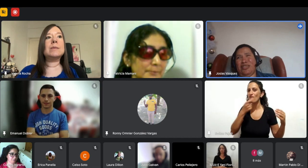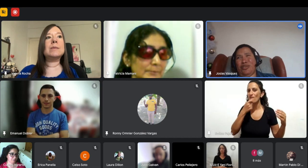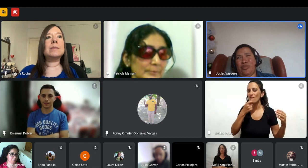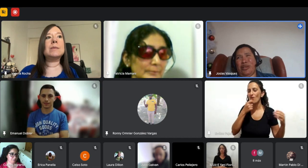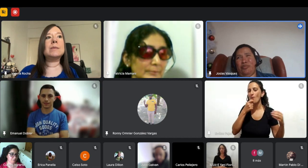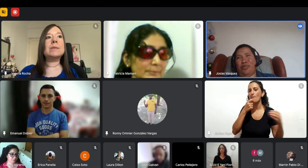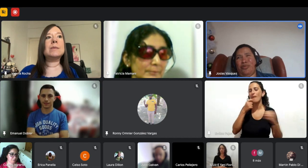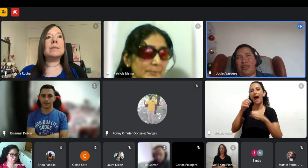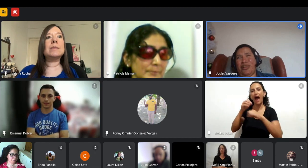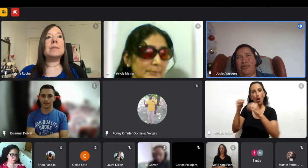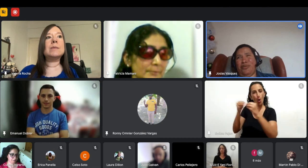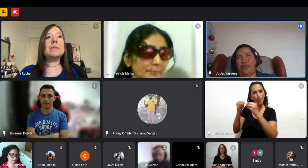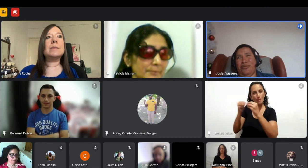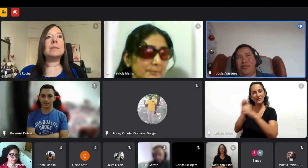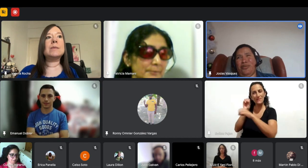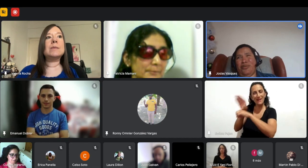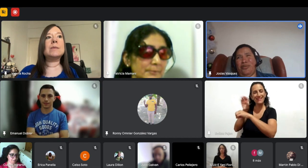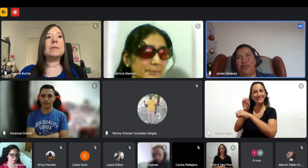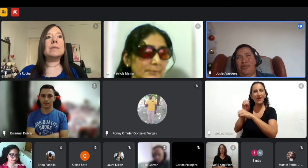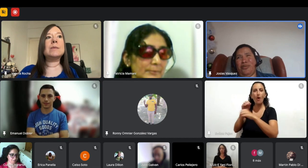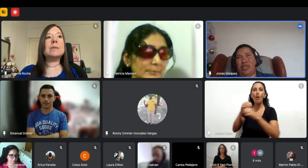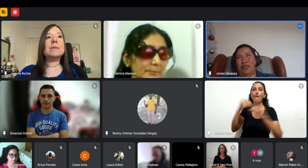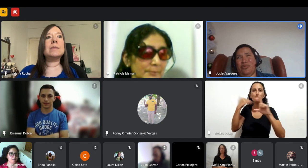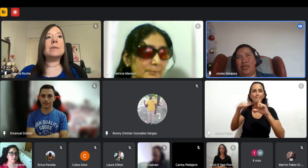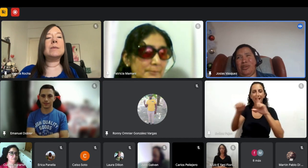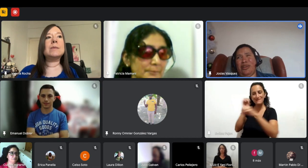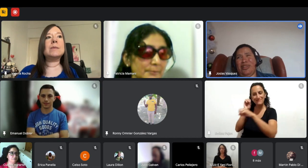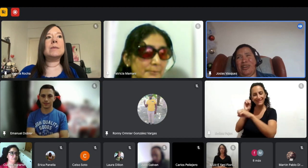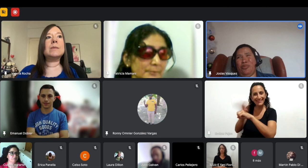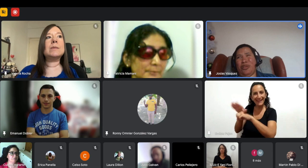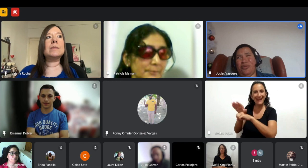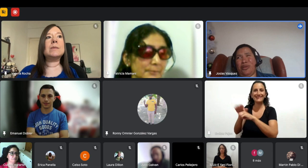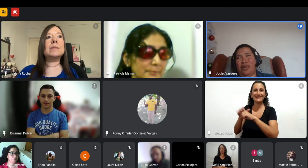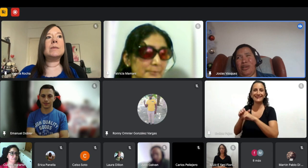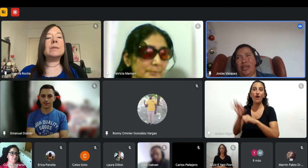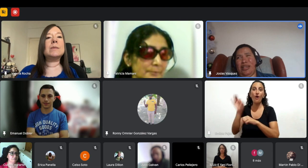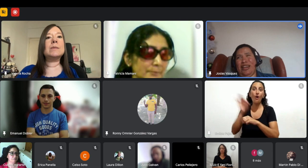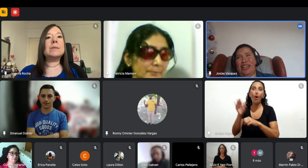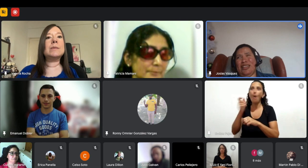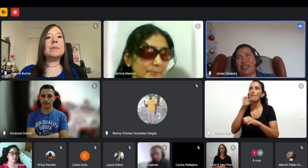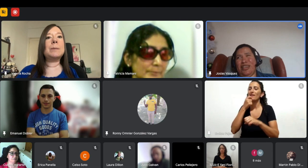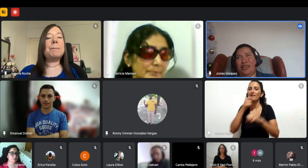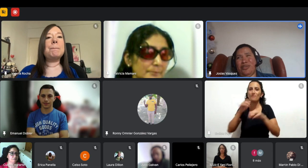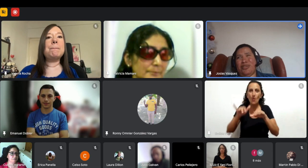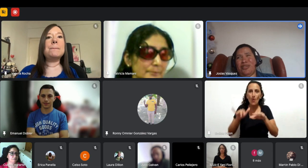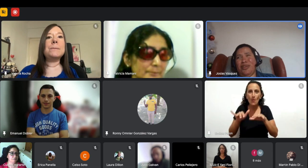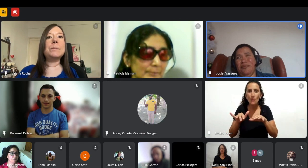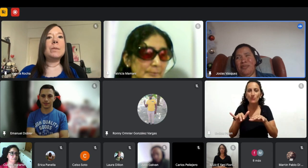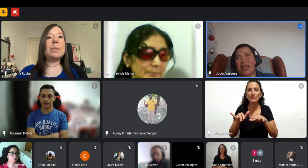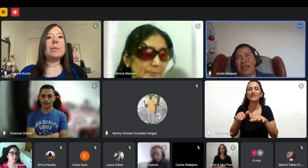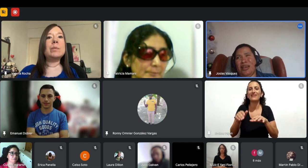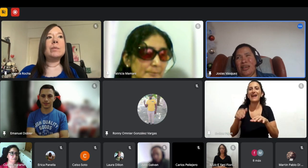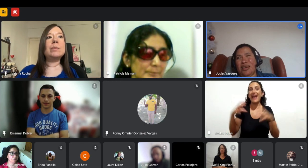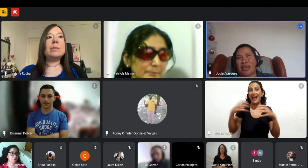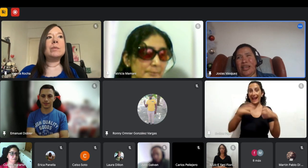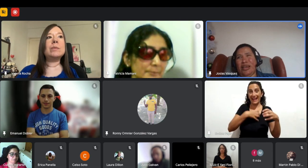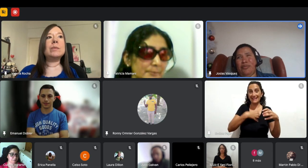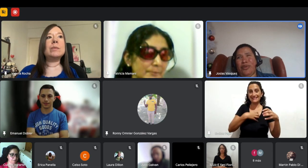mensajes y se los mandaba por correo o de repente los poníamos en una computadora en la clase y cosas así